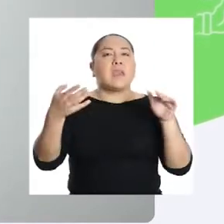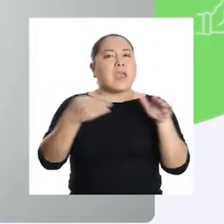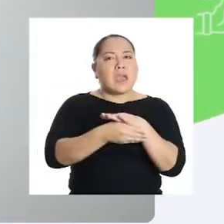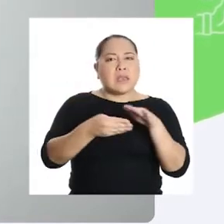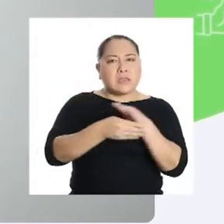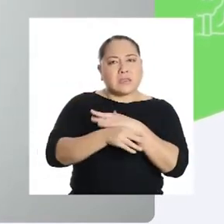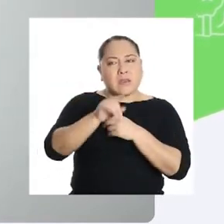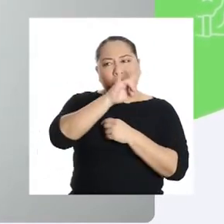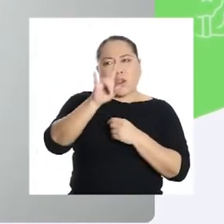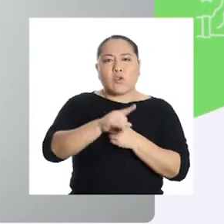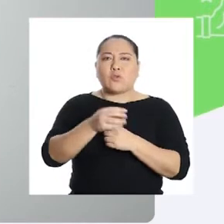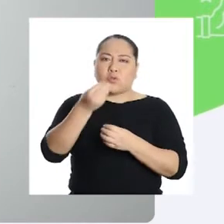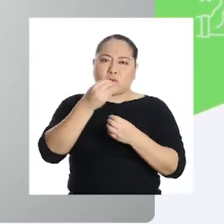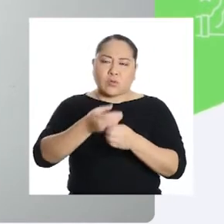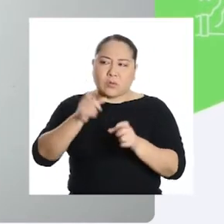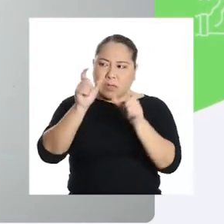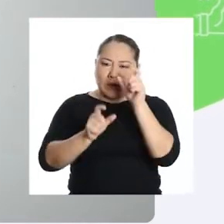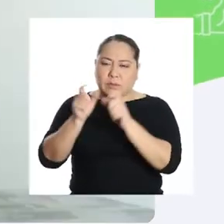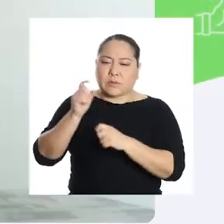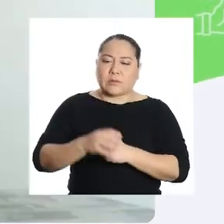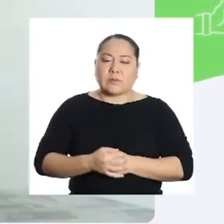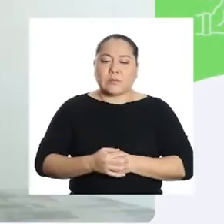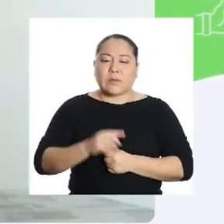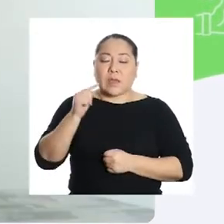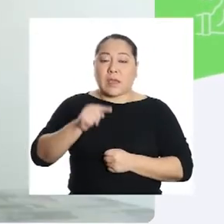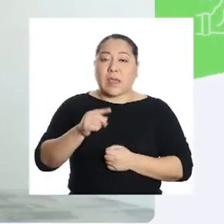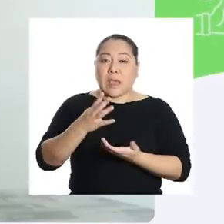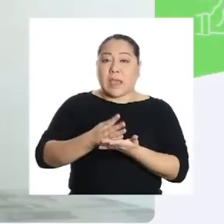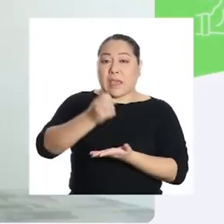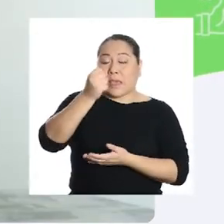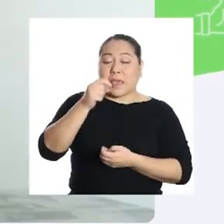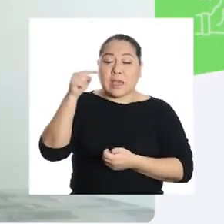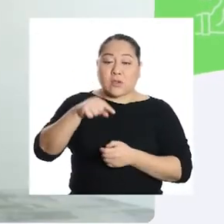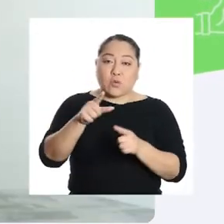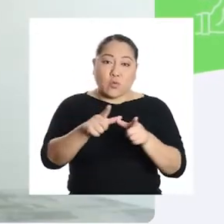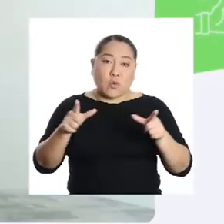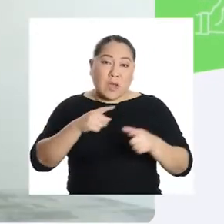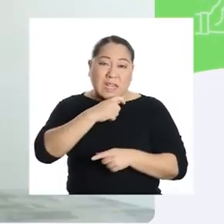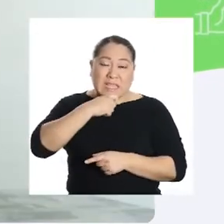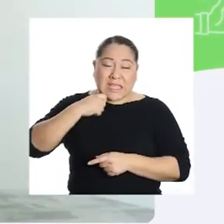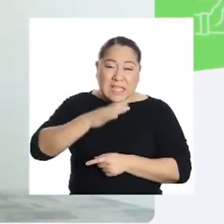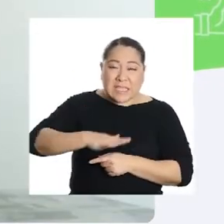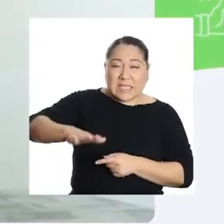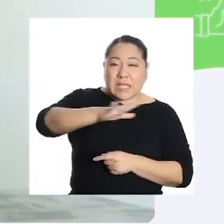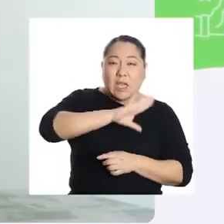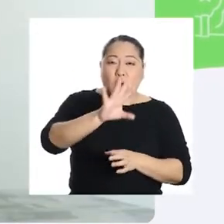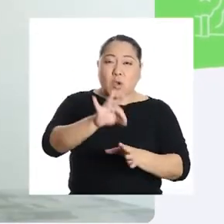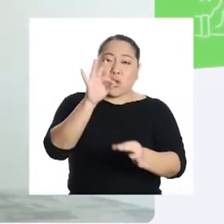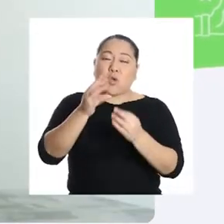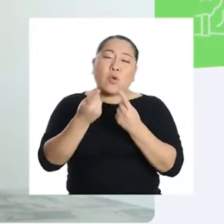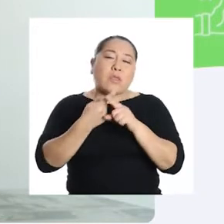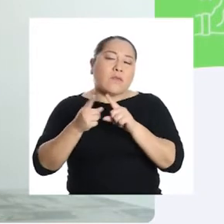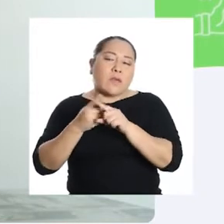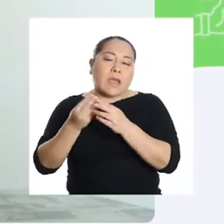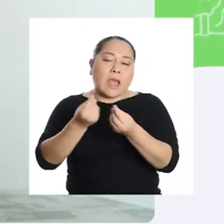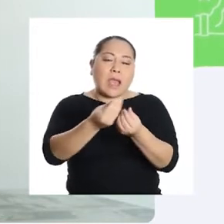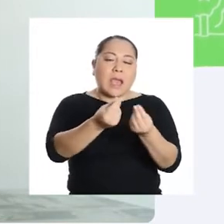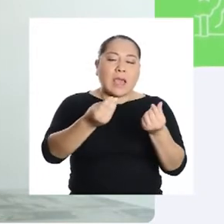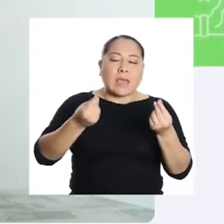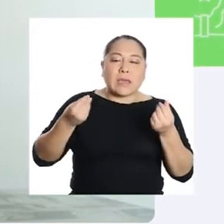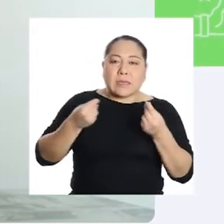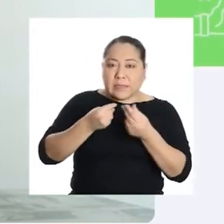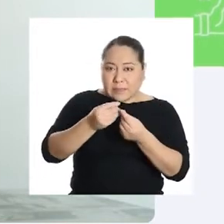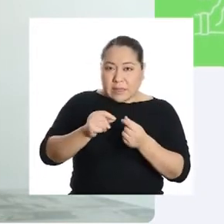mucho más accesible para el consumo humano. El departamento de Ica es un lugar desértico donde podemos encontrar varios tipos de arena,